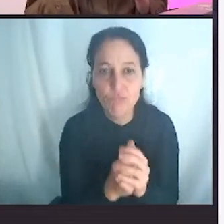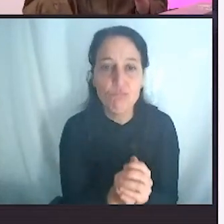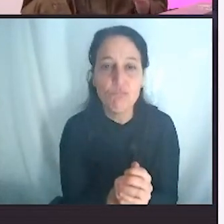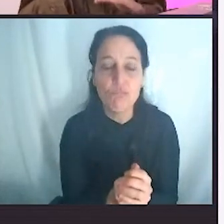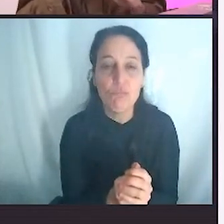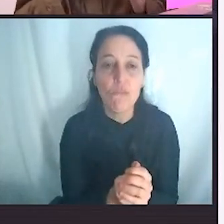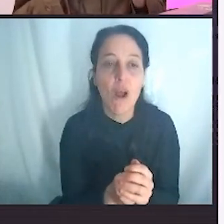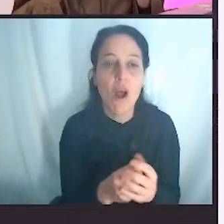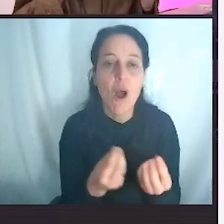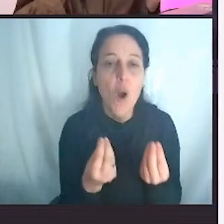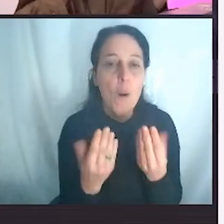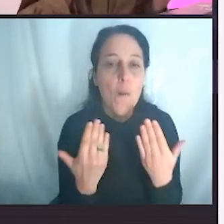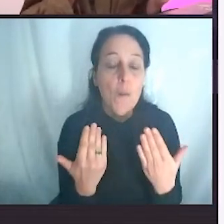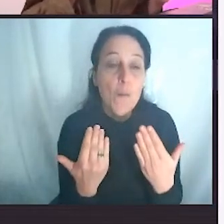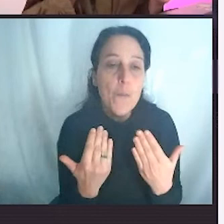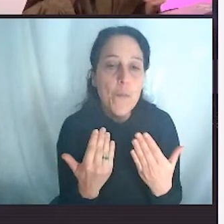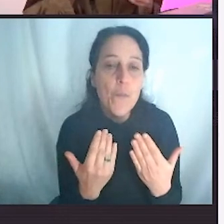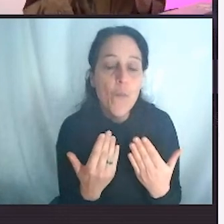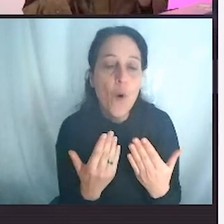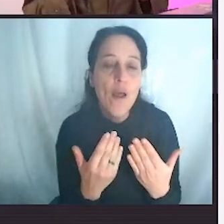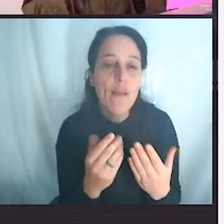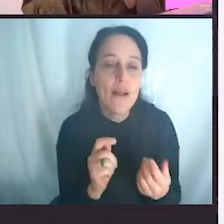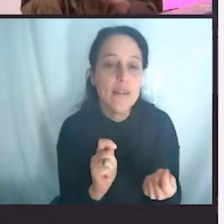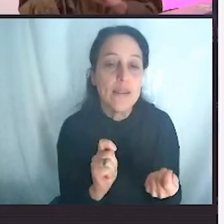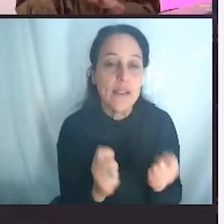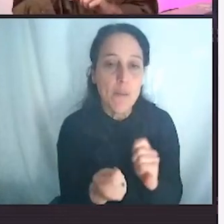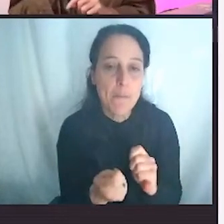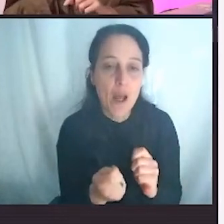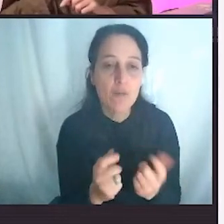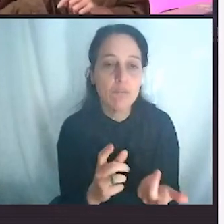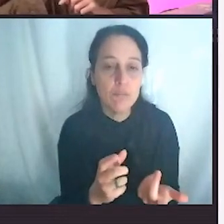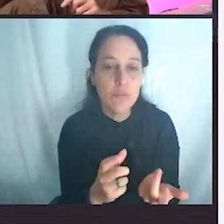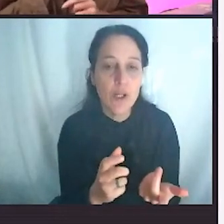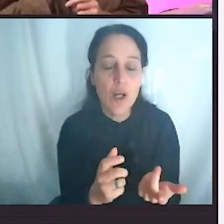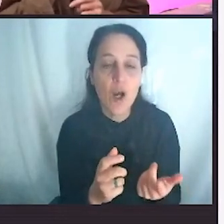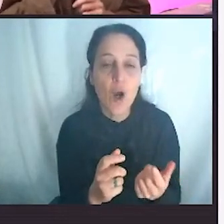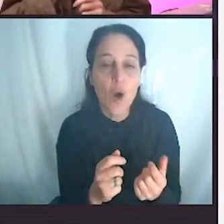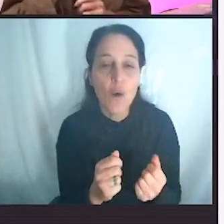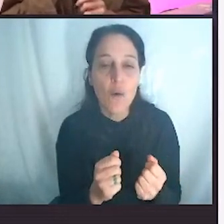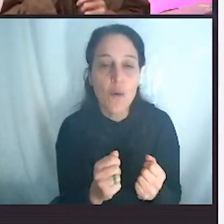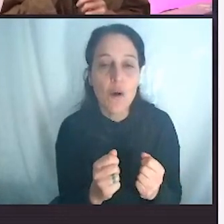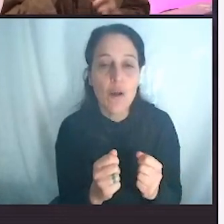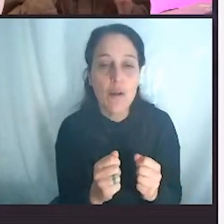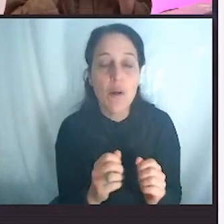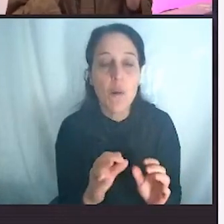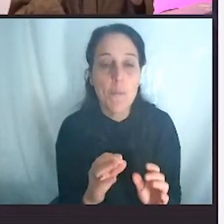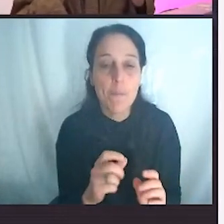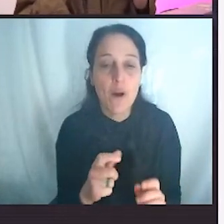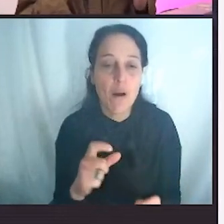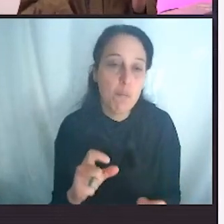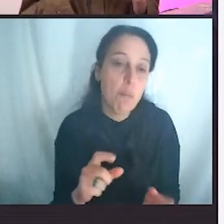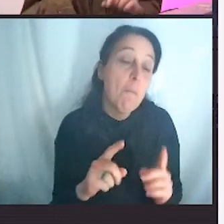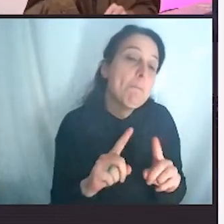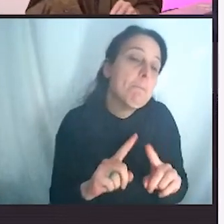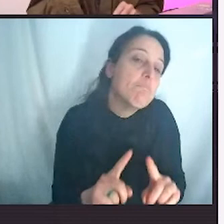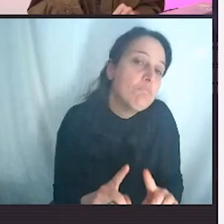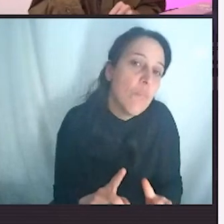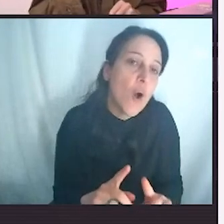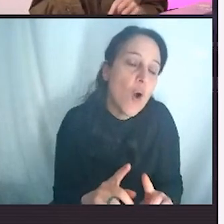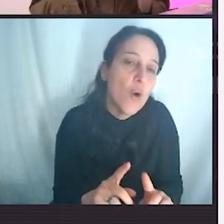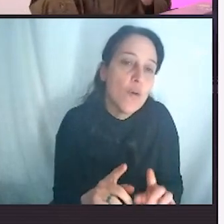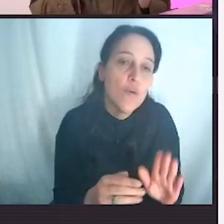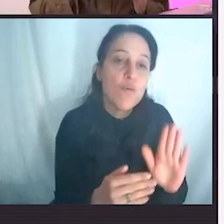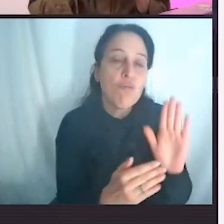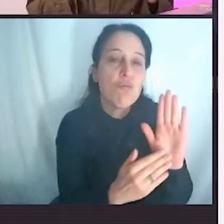organizaciones que son carbono neutrales, estas organizaciones offseteadoras, como les decimos, podrán offsetear su huella de